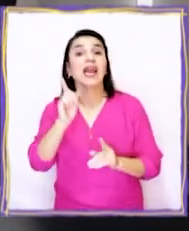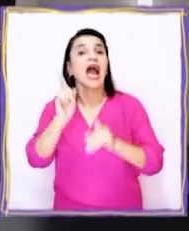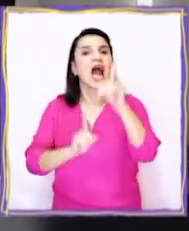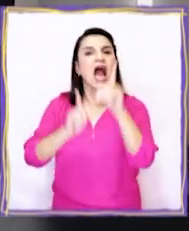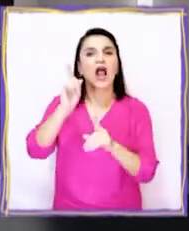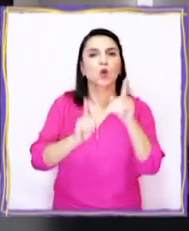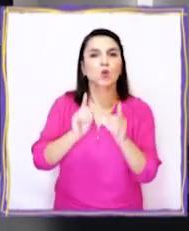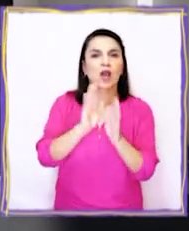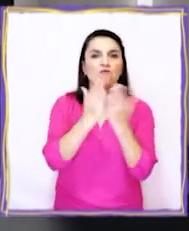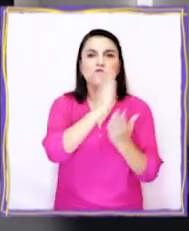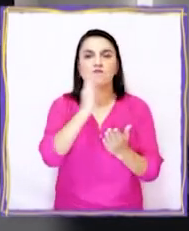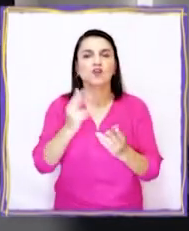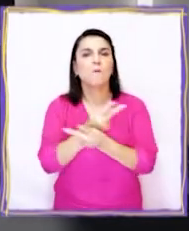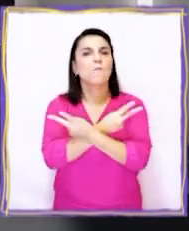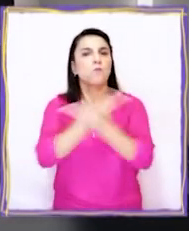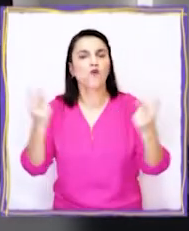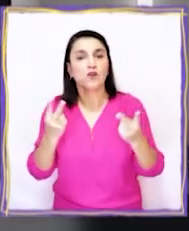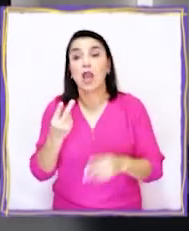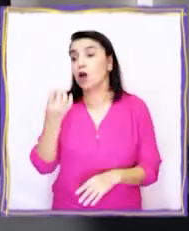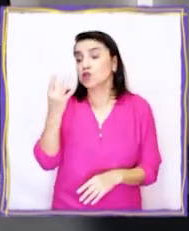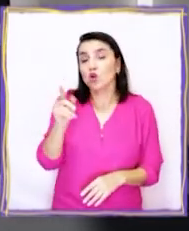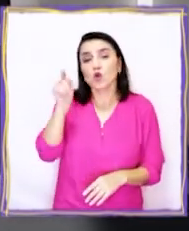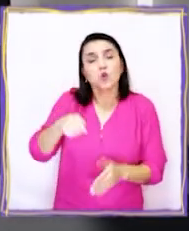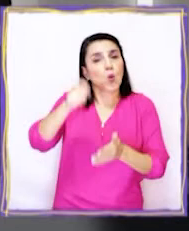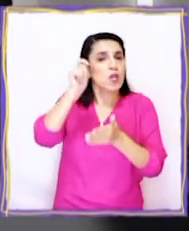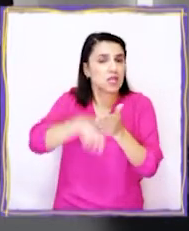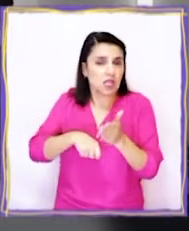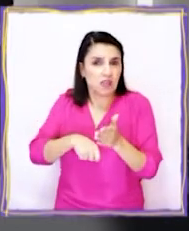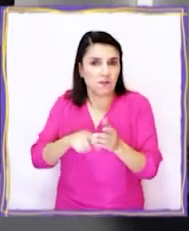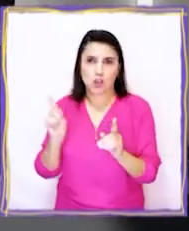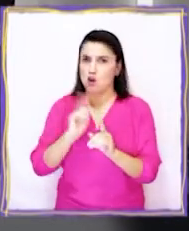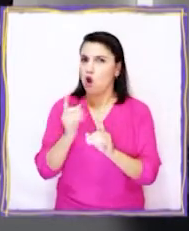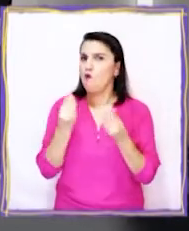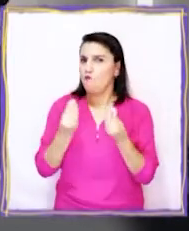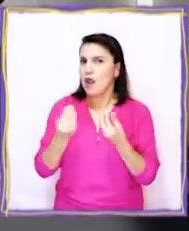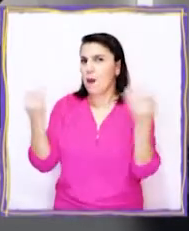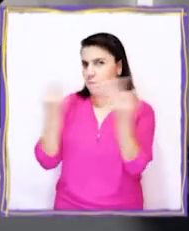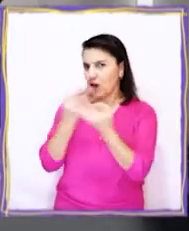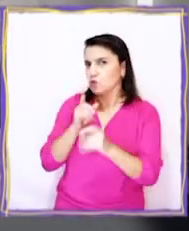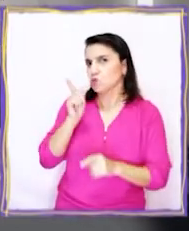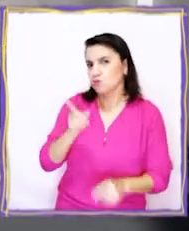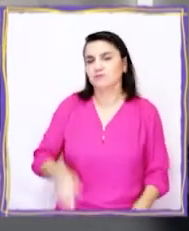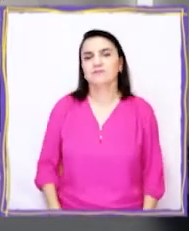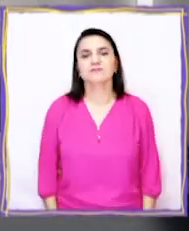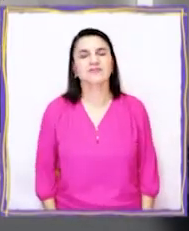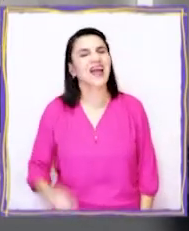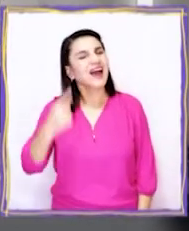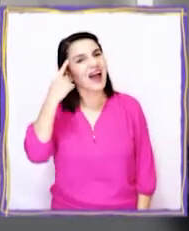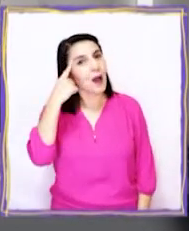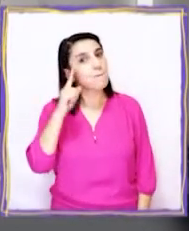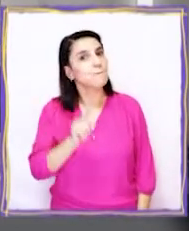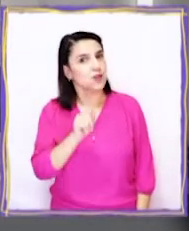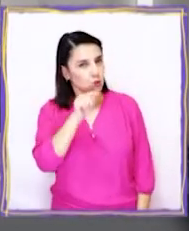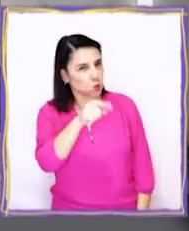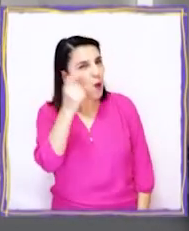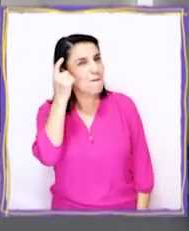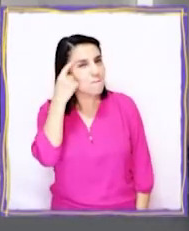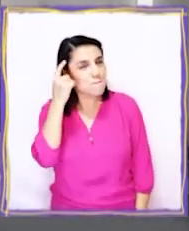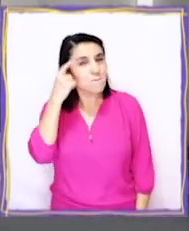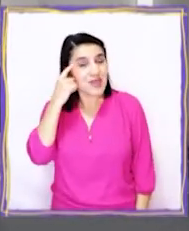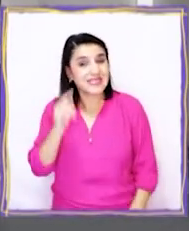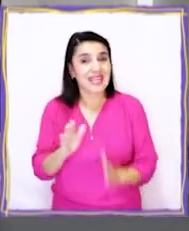y algunas de ellas son públicas. Solo tienes que inscribirte. No me parece una buena razón. Pero debes